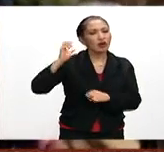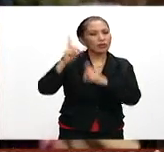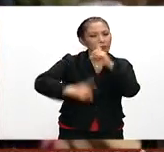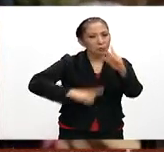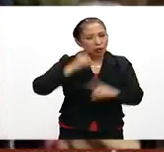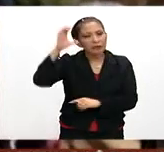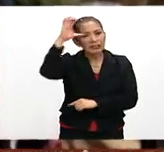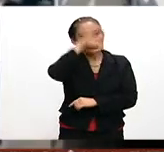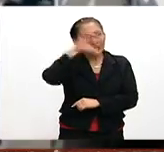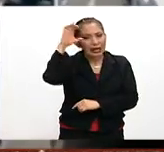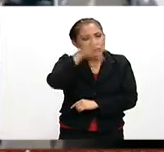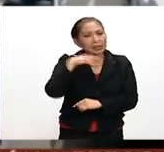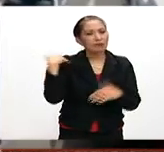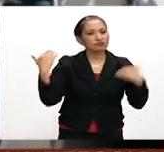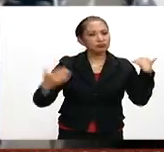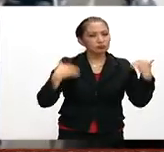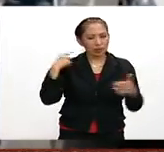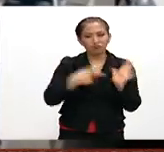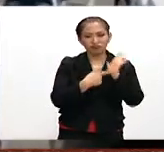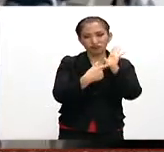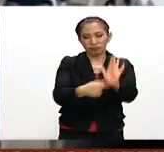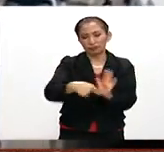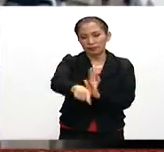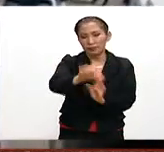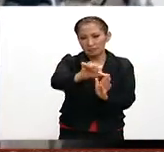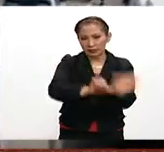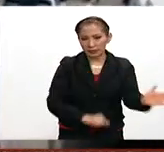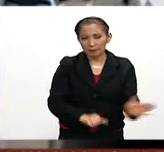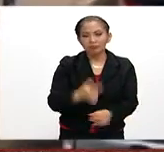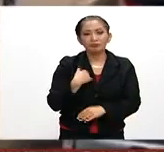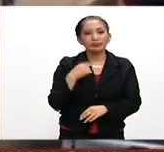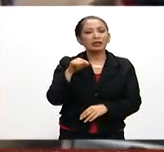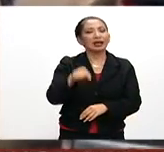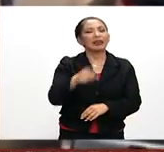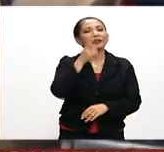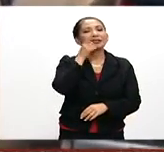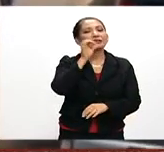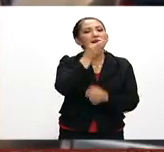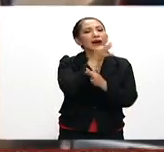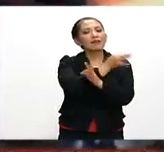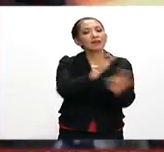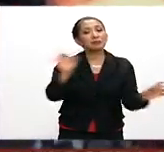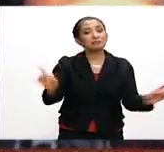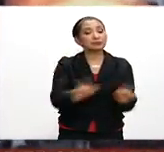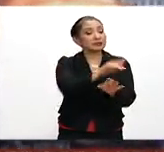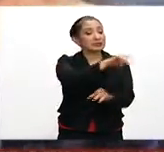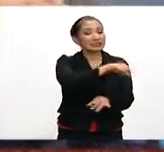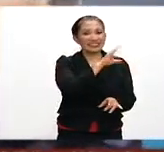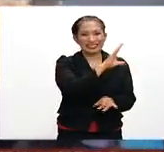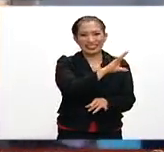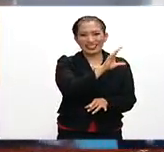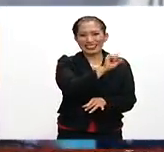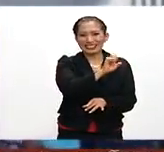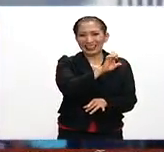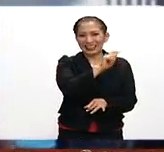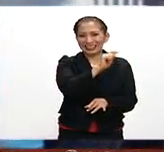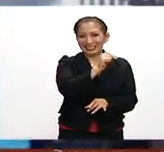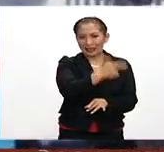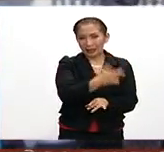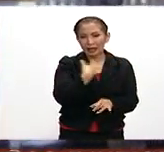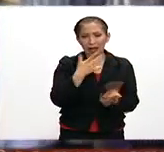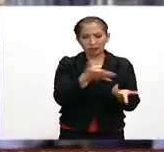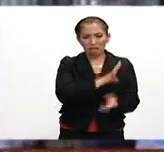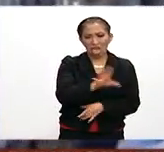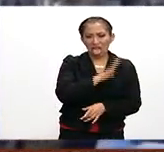Recreación, que será presentado precisamente en este mes. De la B. Otero dio a conocer que en el caso del Magisterio de la CETE que se opone a la